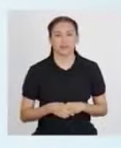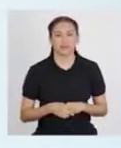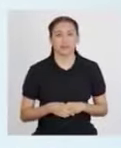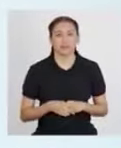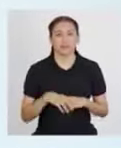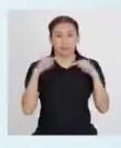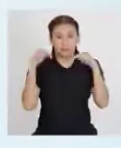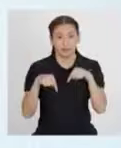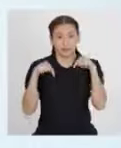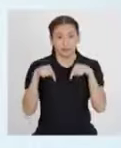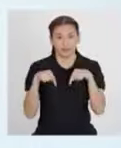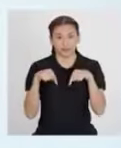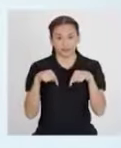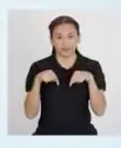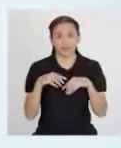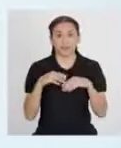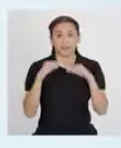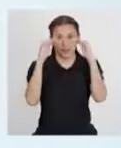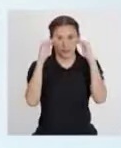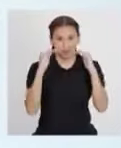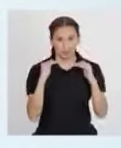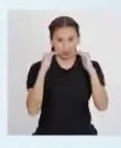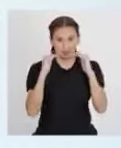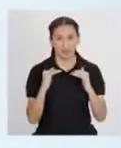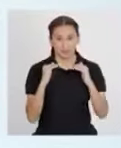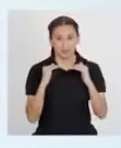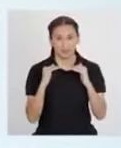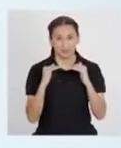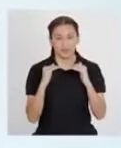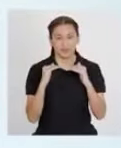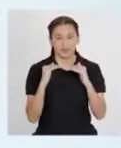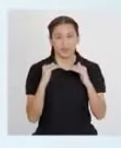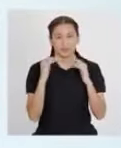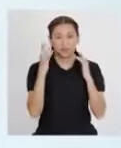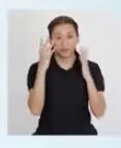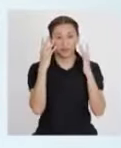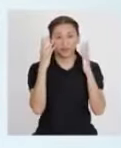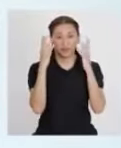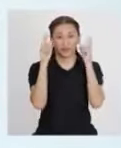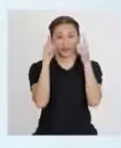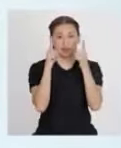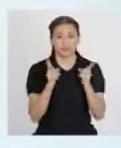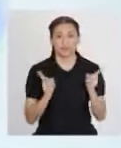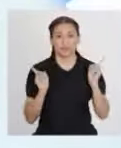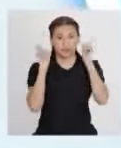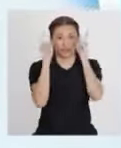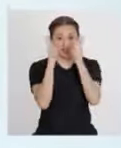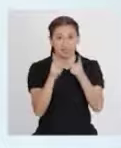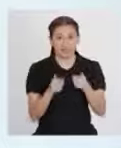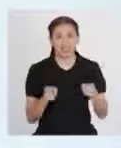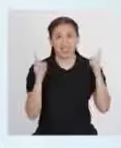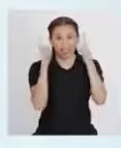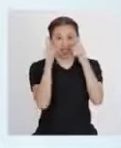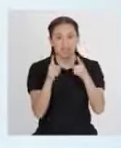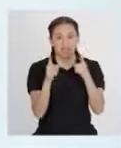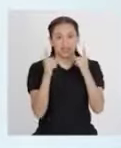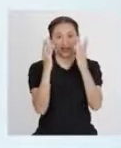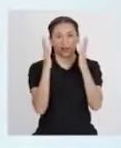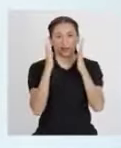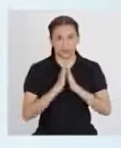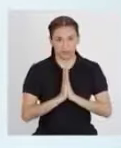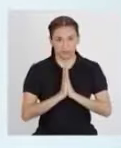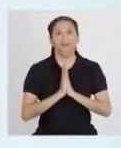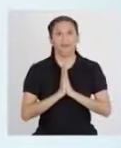una sola pierna y mantenemos cerca del suelo. Hacemos un círculo con los brazos y terminamos juntando nuestras